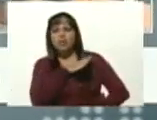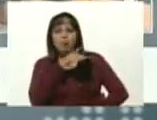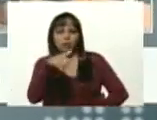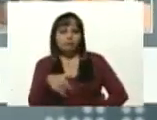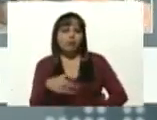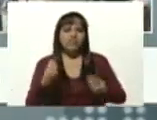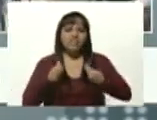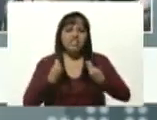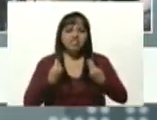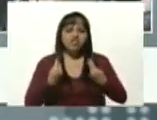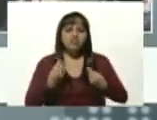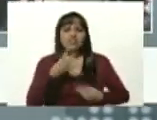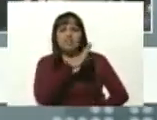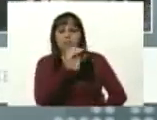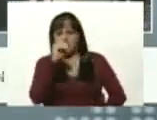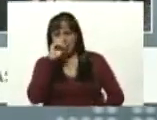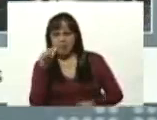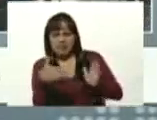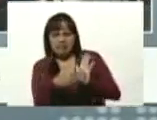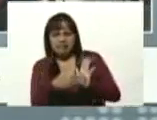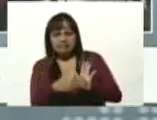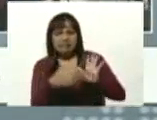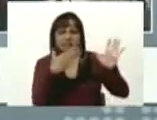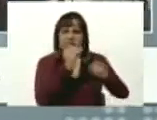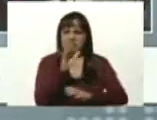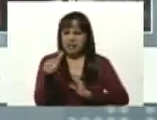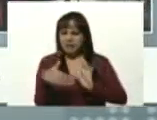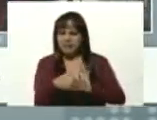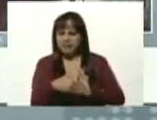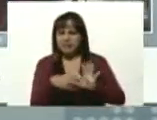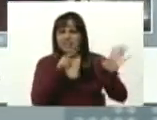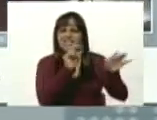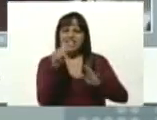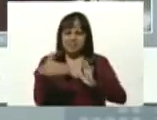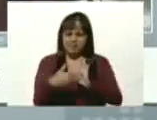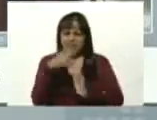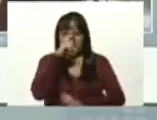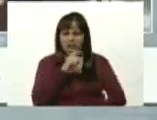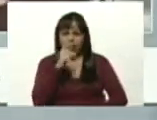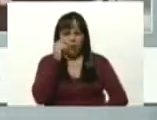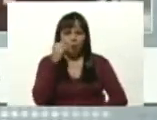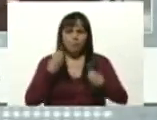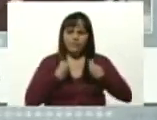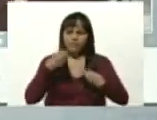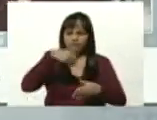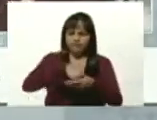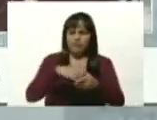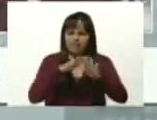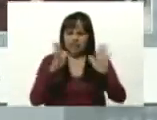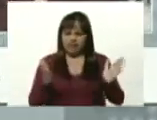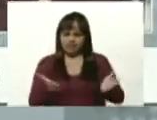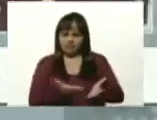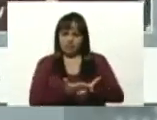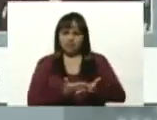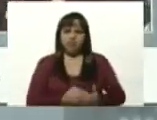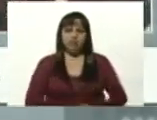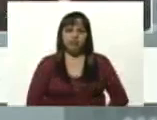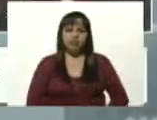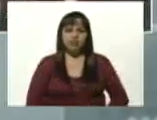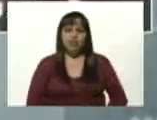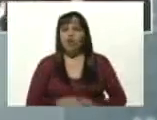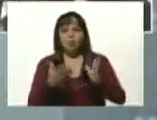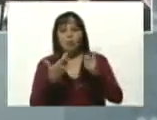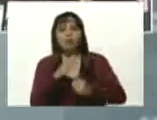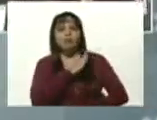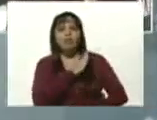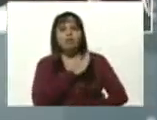Lomo Sapiens? 50.000, 60.000, 70.000 años. Ah, ¿cuántos tenemos nosotros,